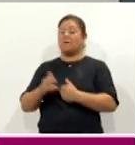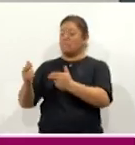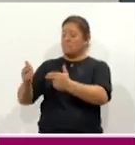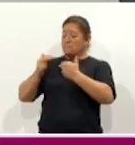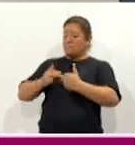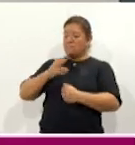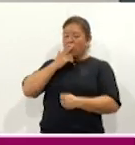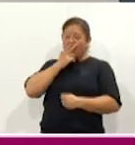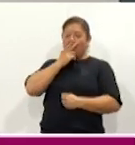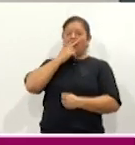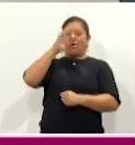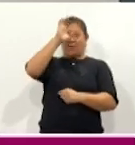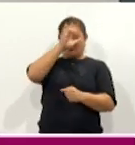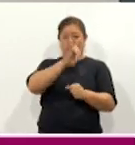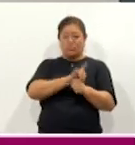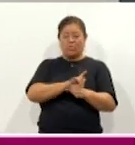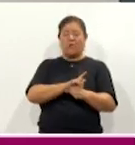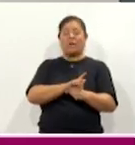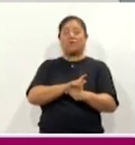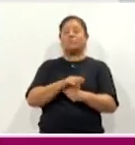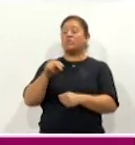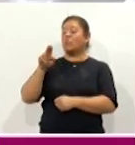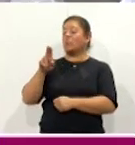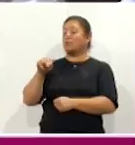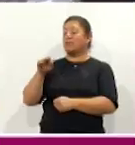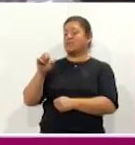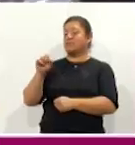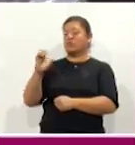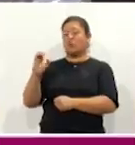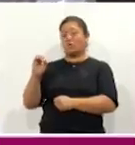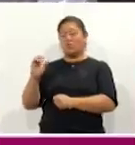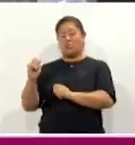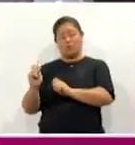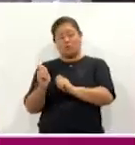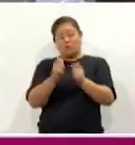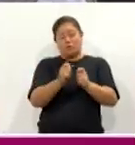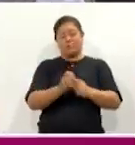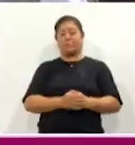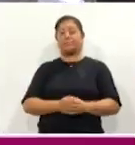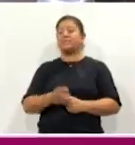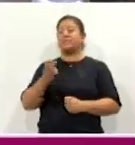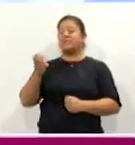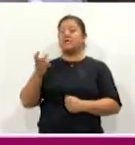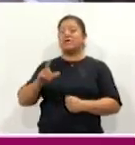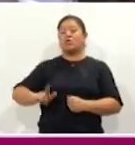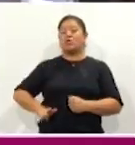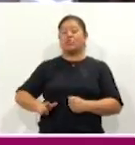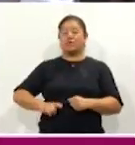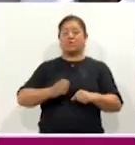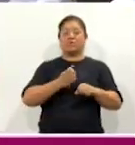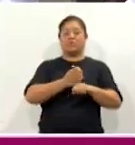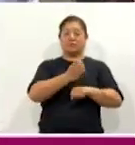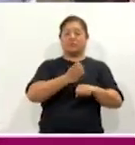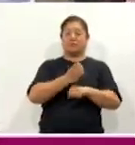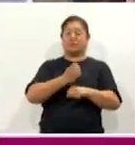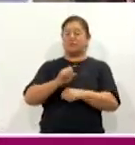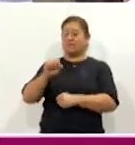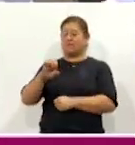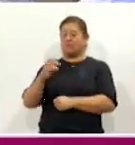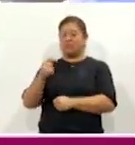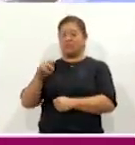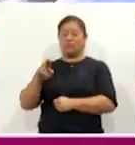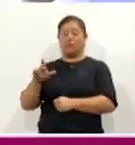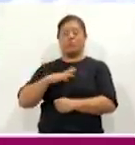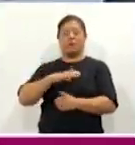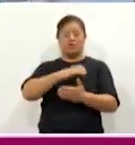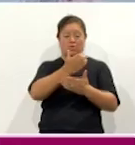Cultural de la Humanidad por la UNESCO. En este mismo acto, el gobierno estatal y sector federal firmaron un convenio de colaboración